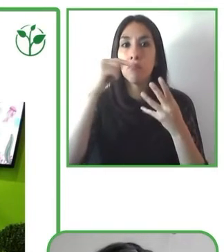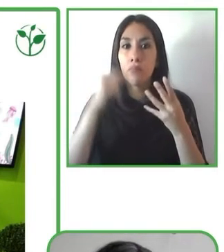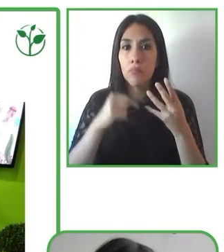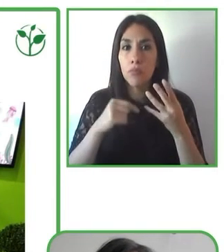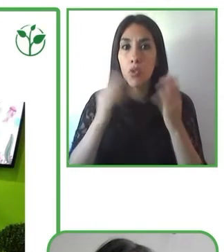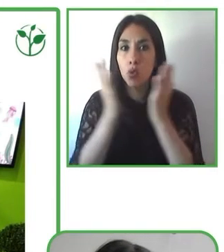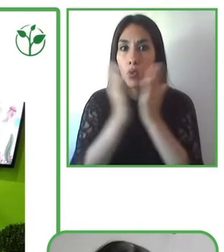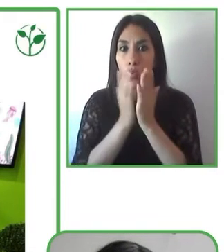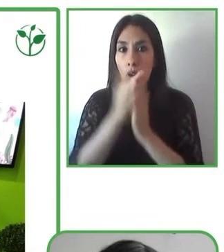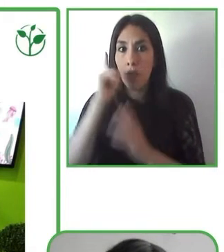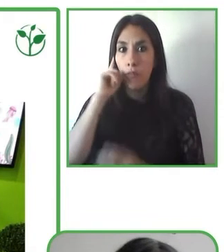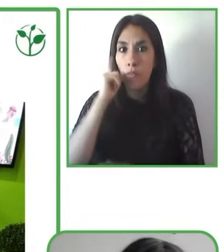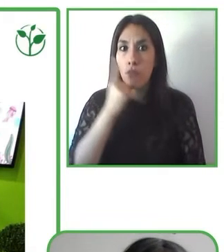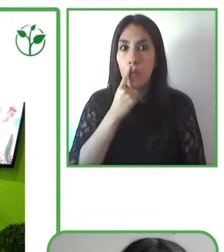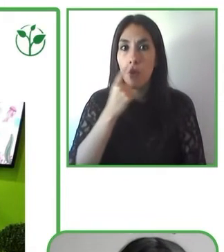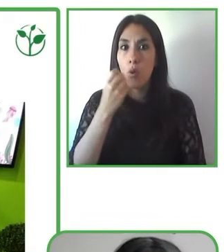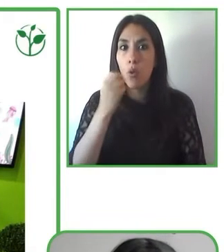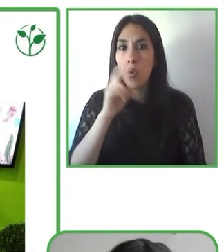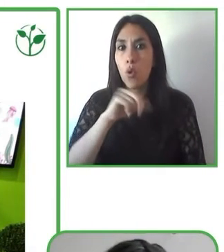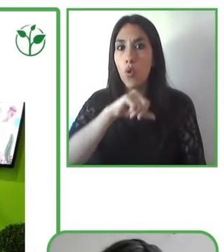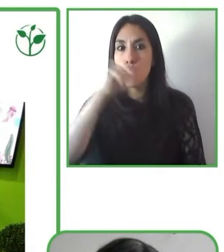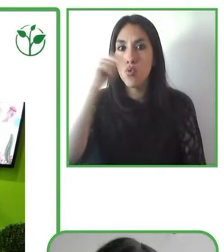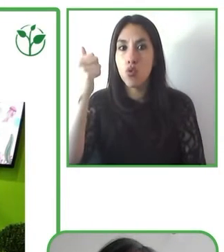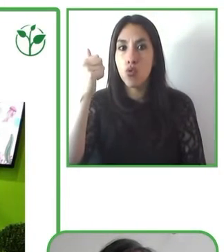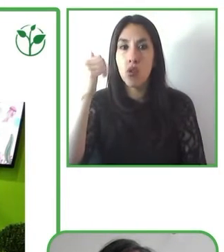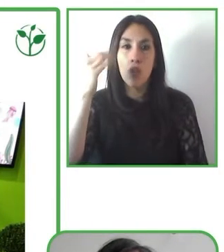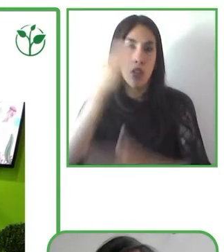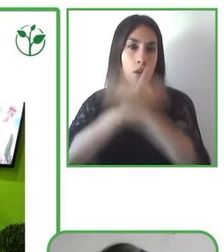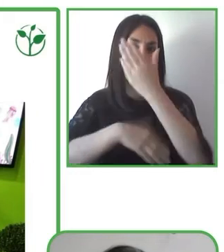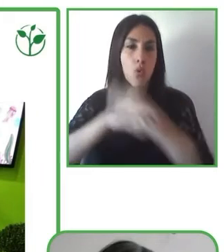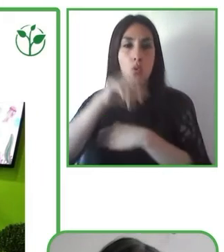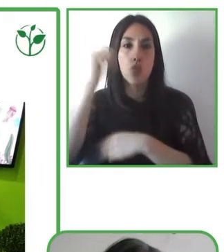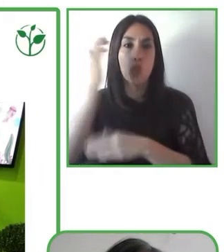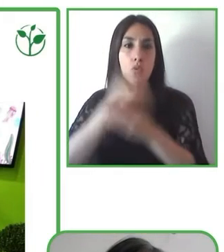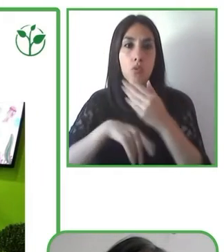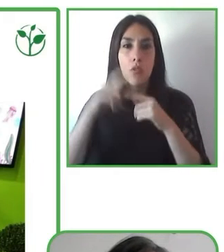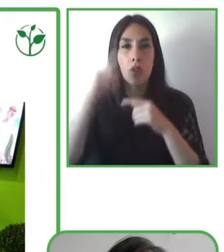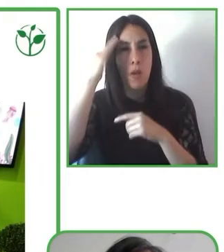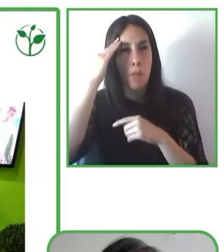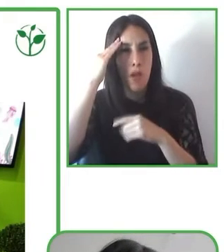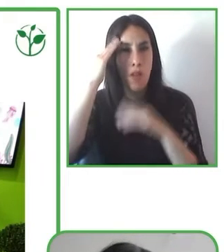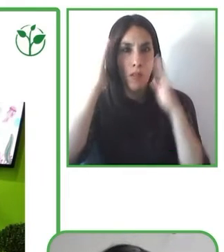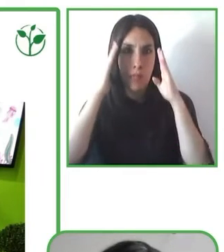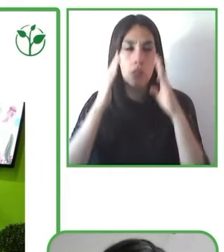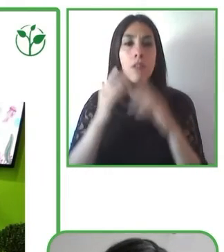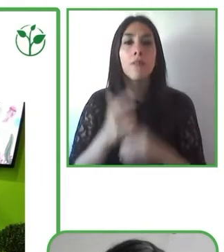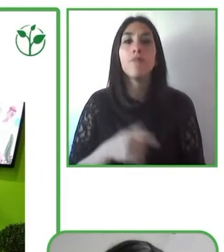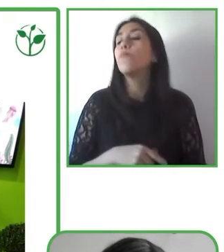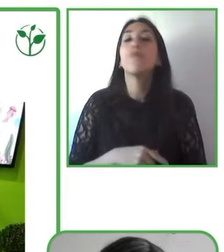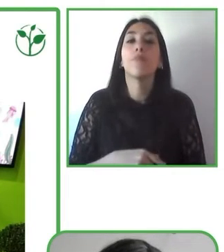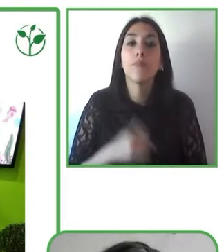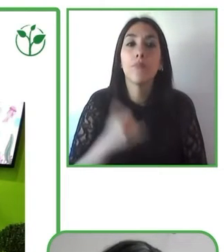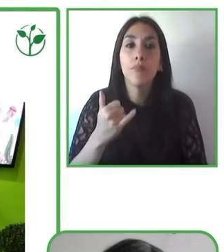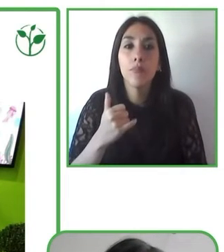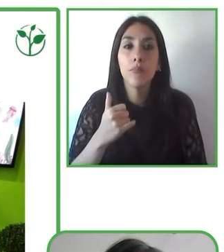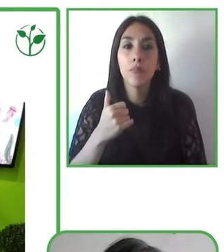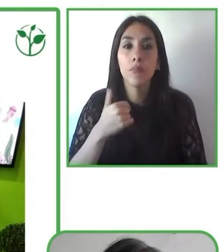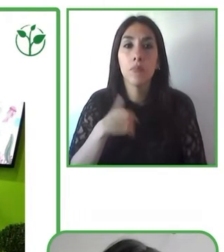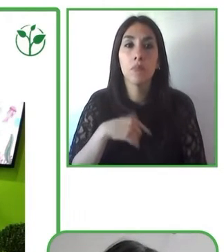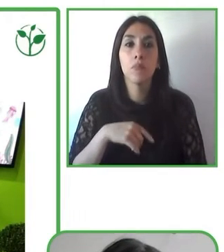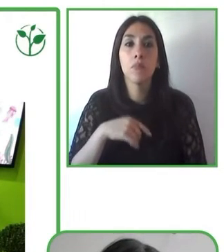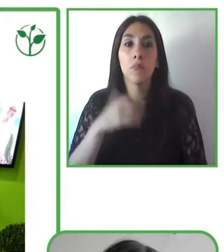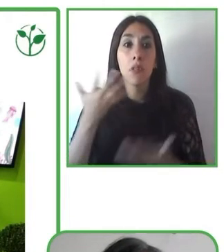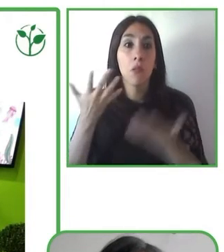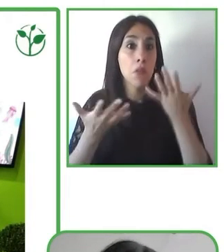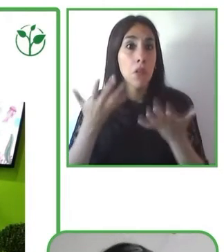intelectuales, son aún muy raros. Entonces, nos pusimos en el desafío de